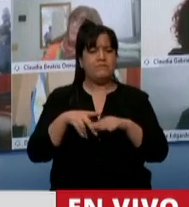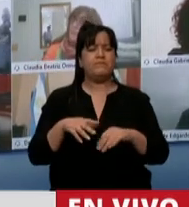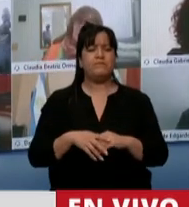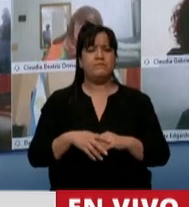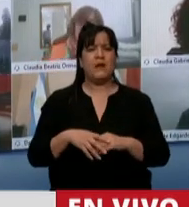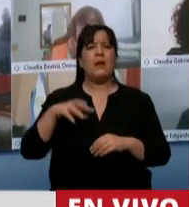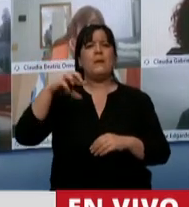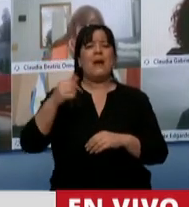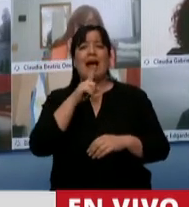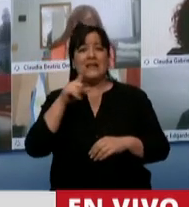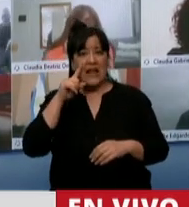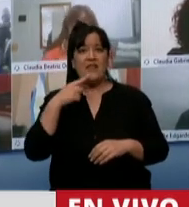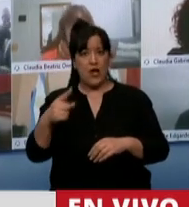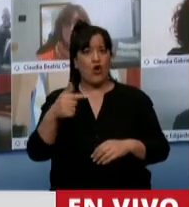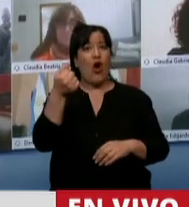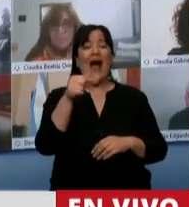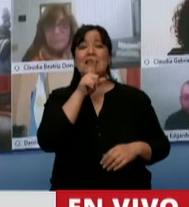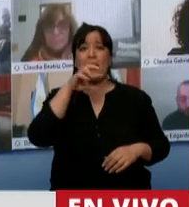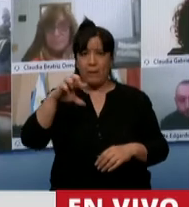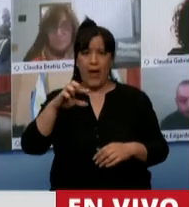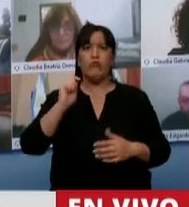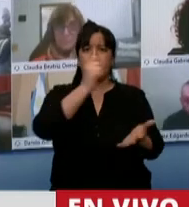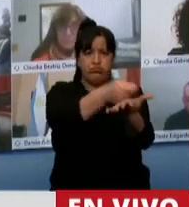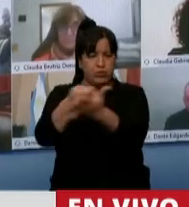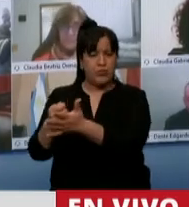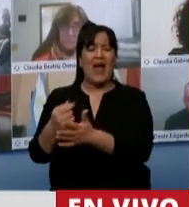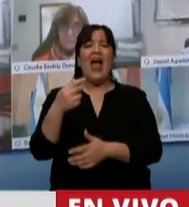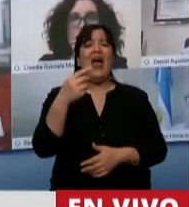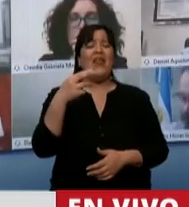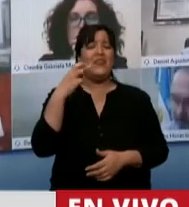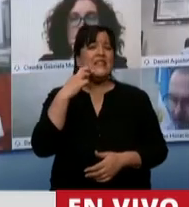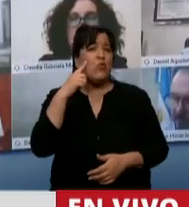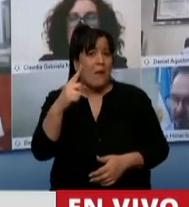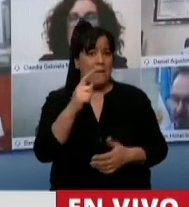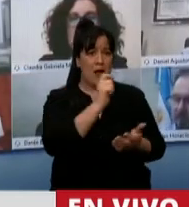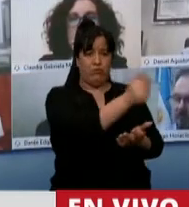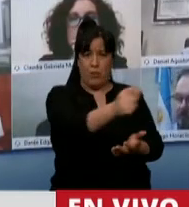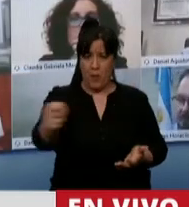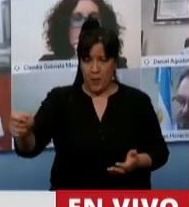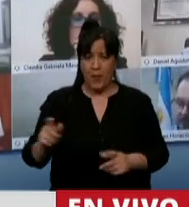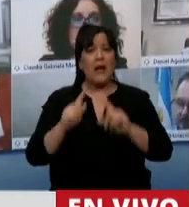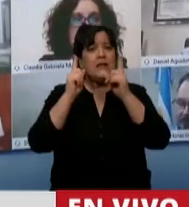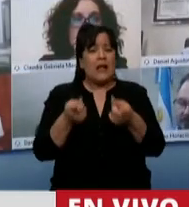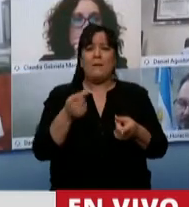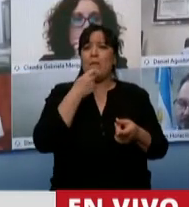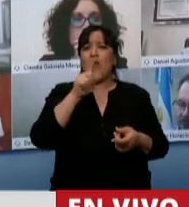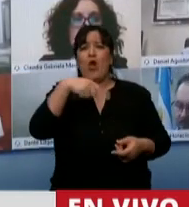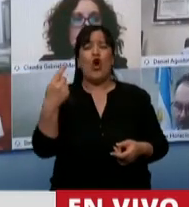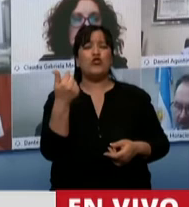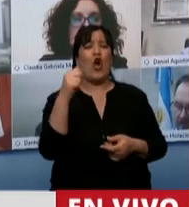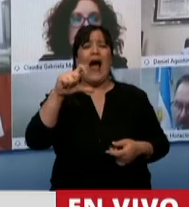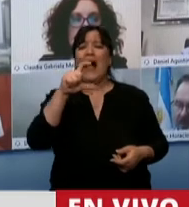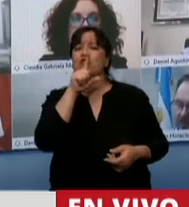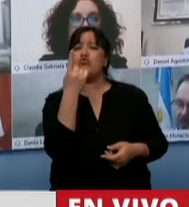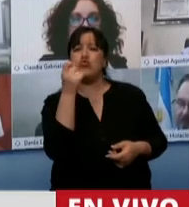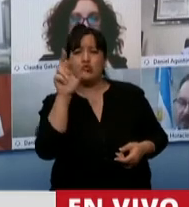ha otorgado ATPs, más de 19.000 ATPs al sector, entre otras medidas también como el APTUR. Pero